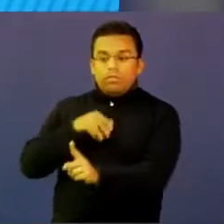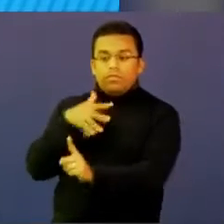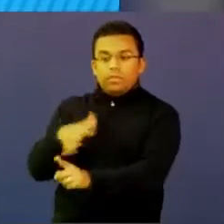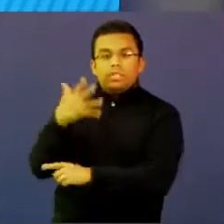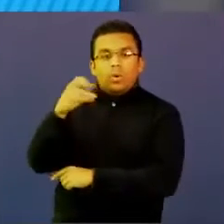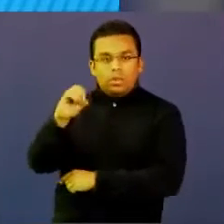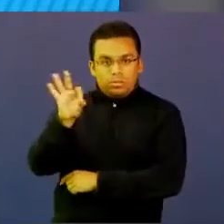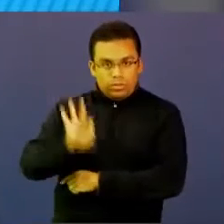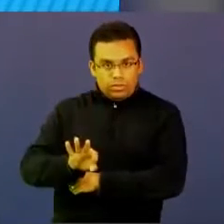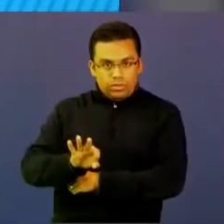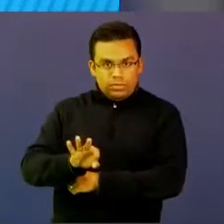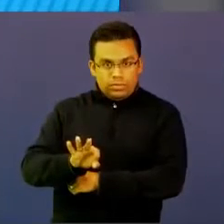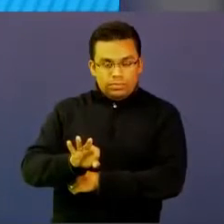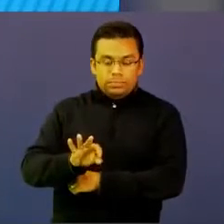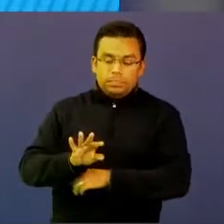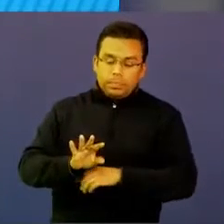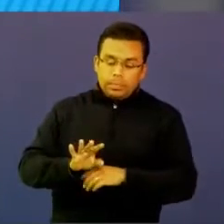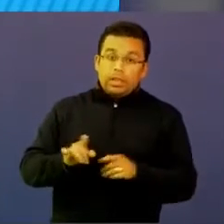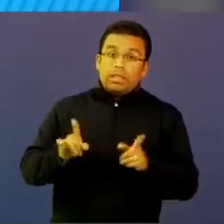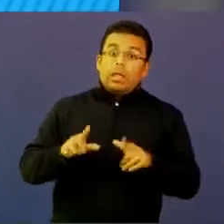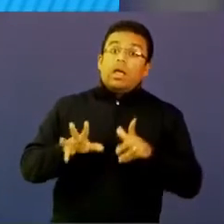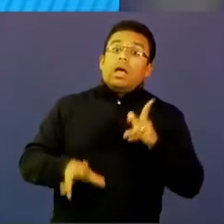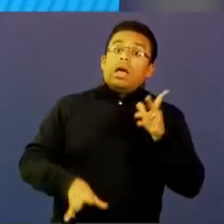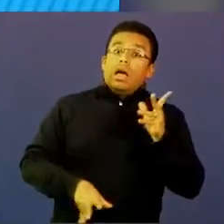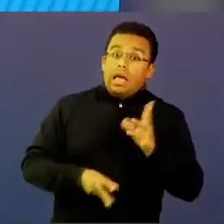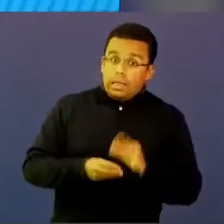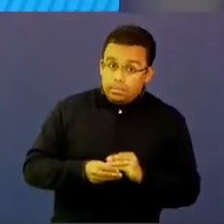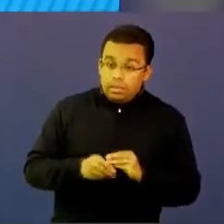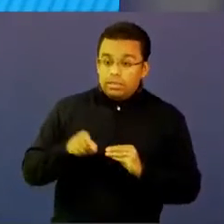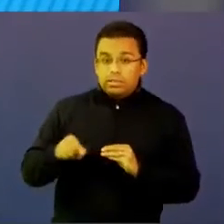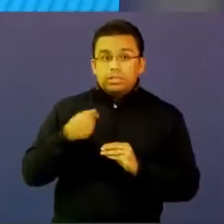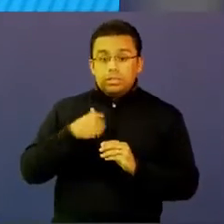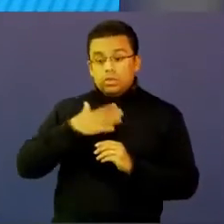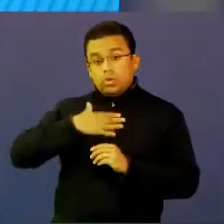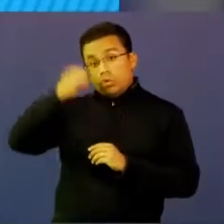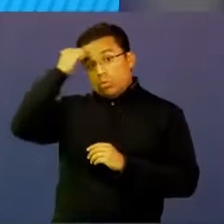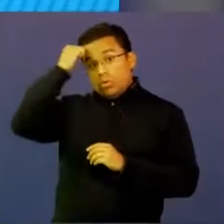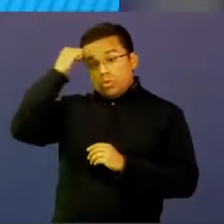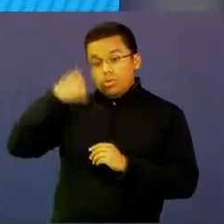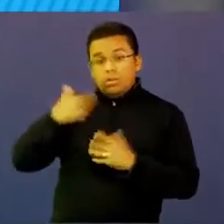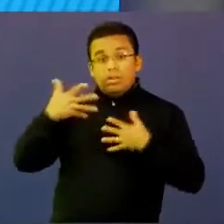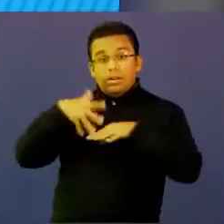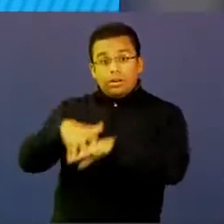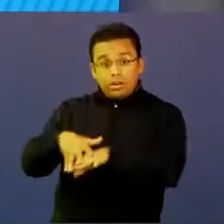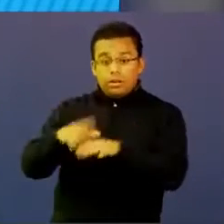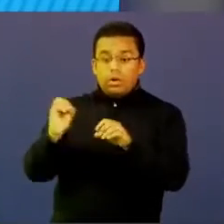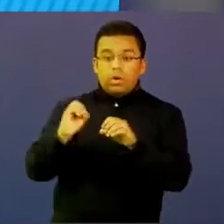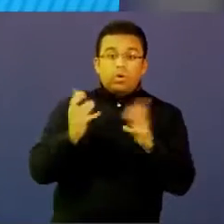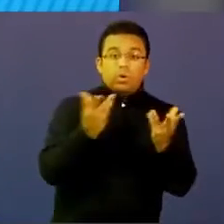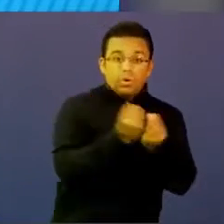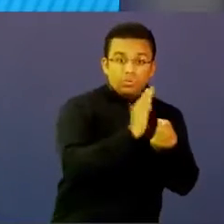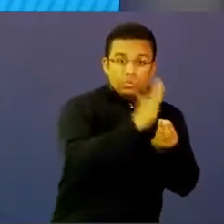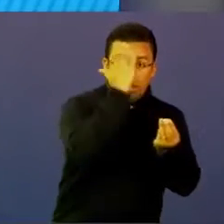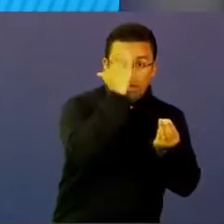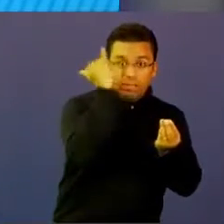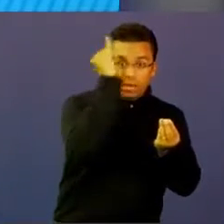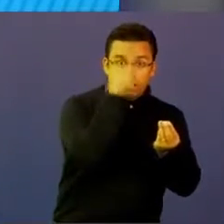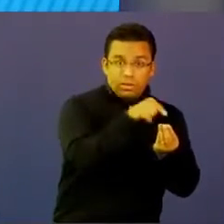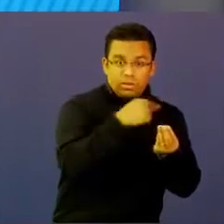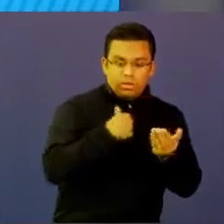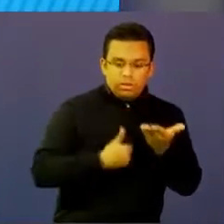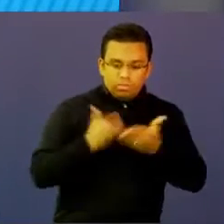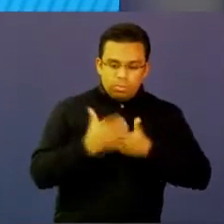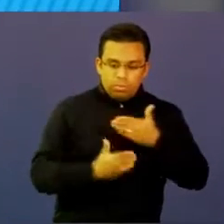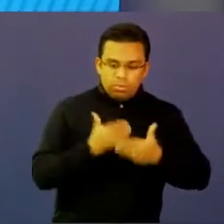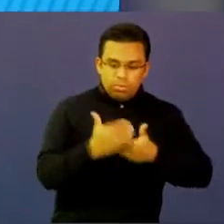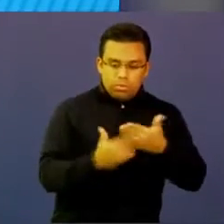Pero además, un maestro vinculado a redes y grupos académicos es un maestro que empieza a tener un proceso de